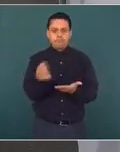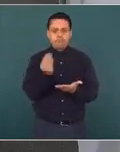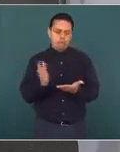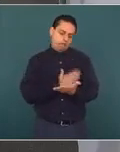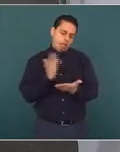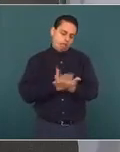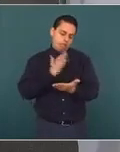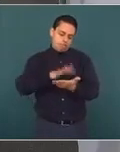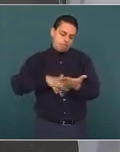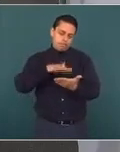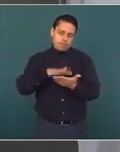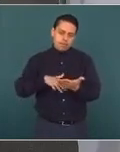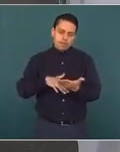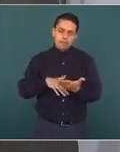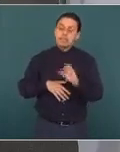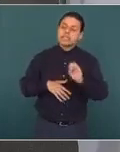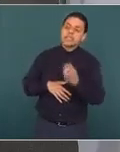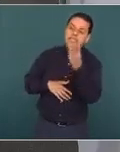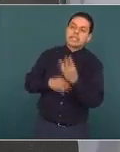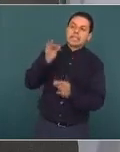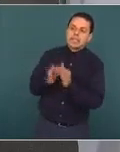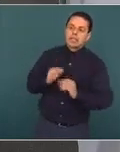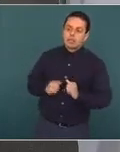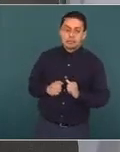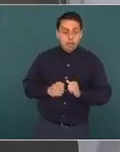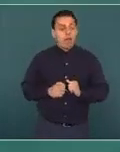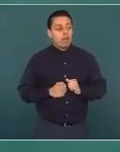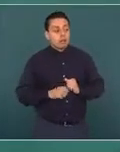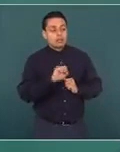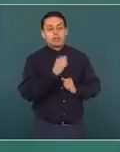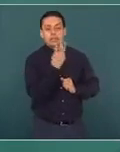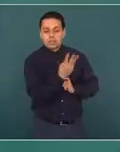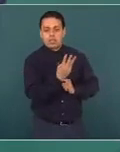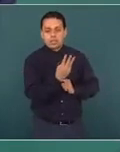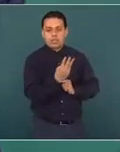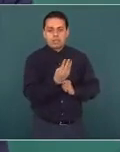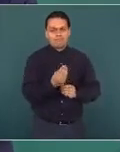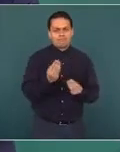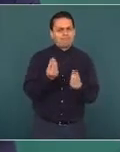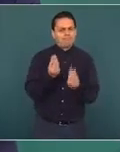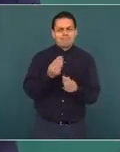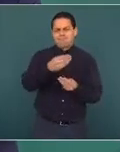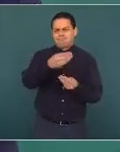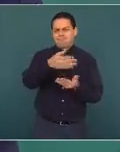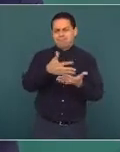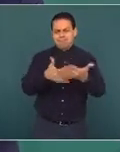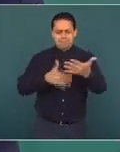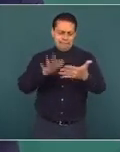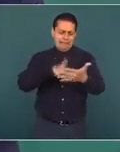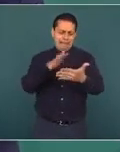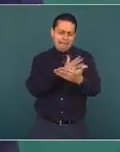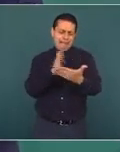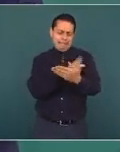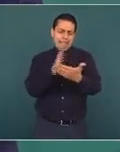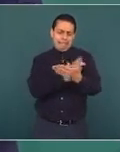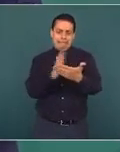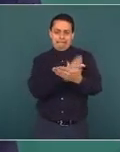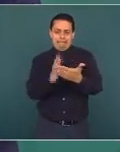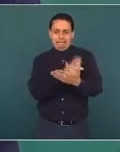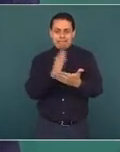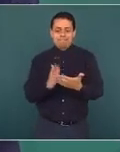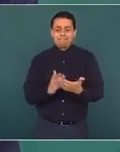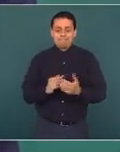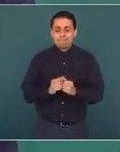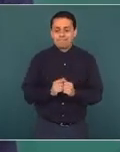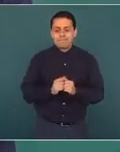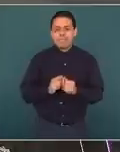63 para ser precisos. 63 páginas. sí es un documento largo. Sí. Y además me estaba